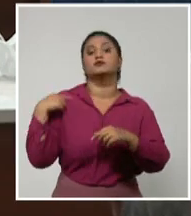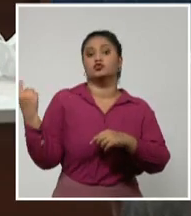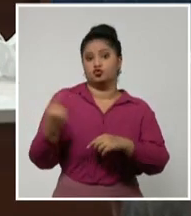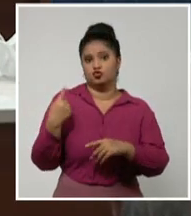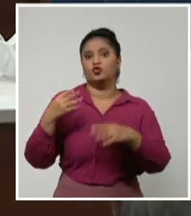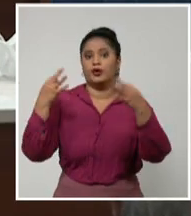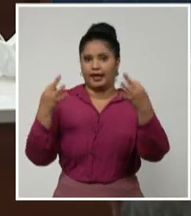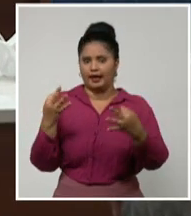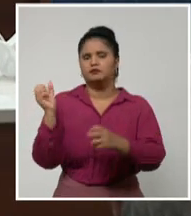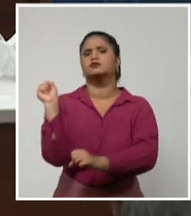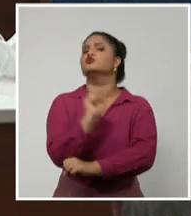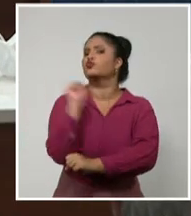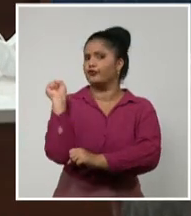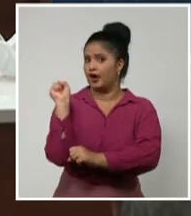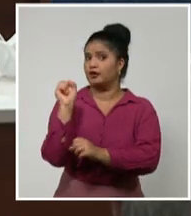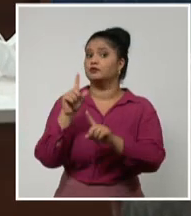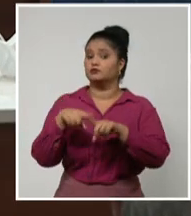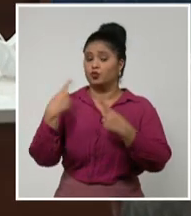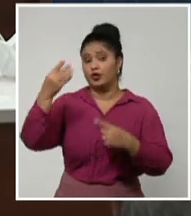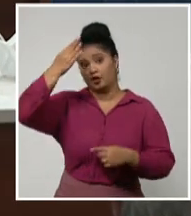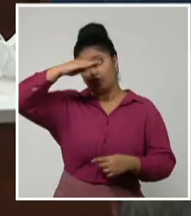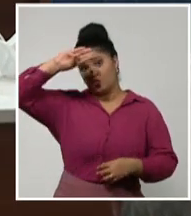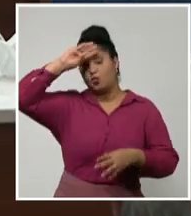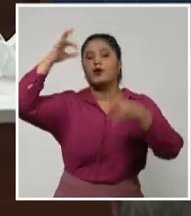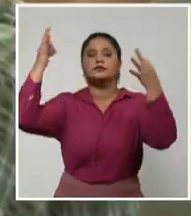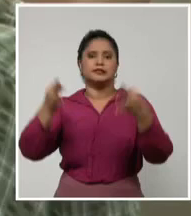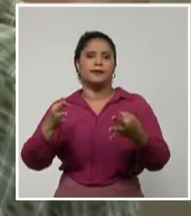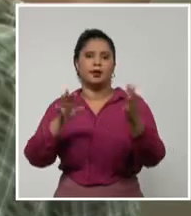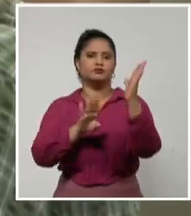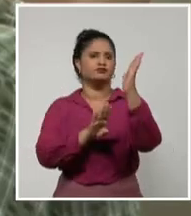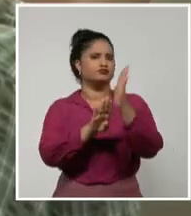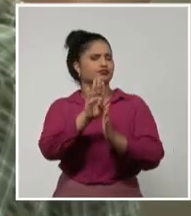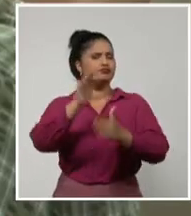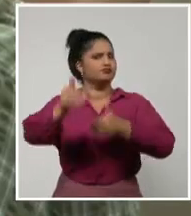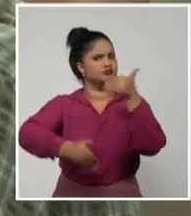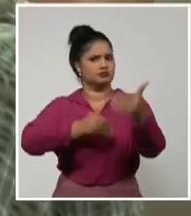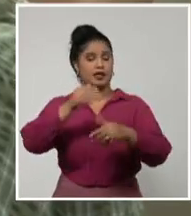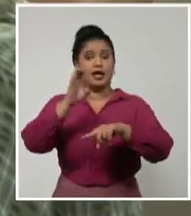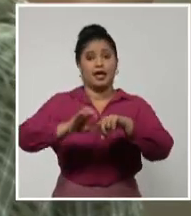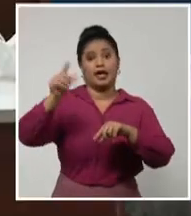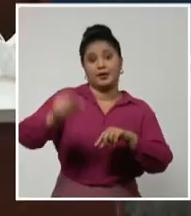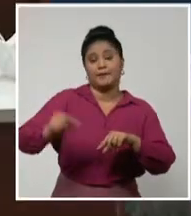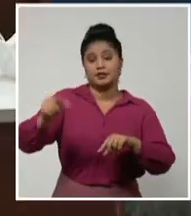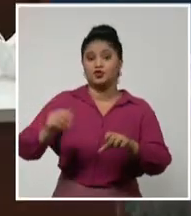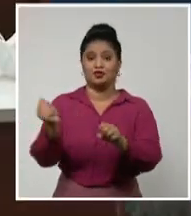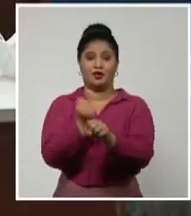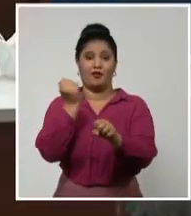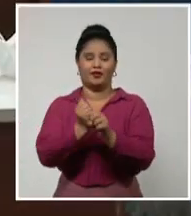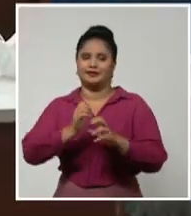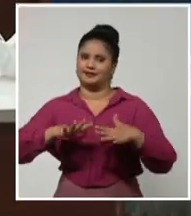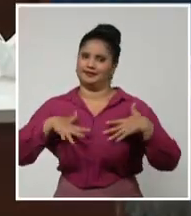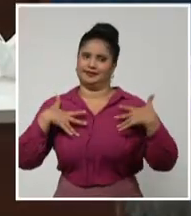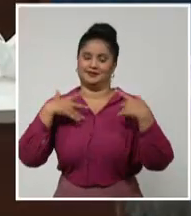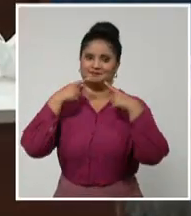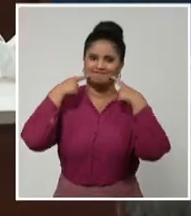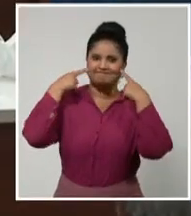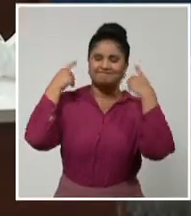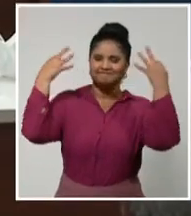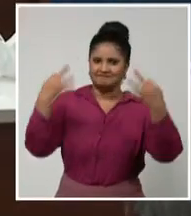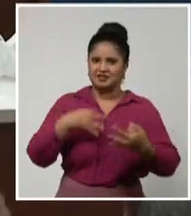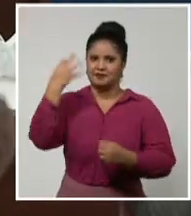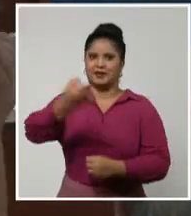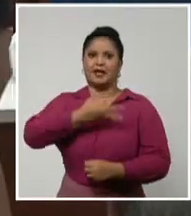nivel de país y los campesinos están muy contentos. Yo le digo que el